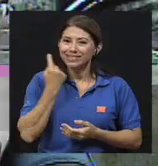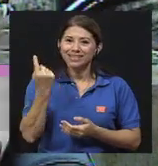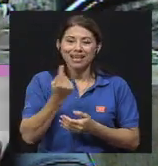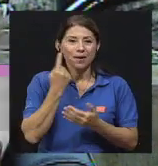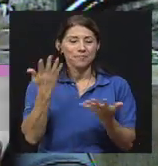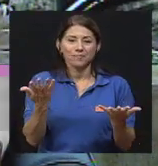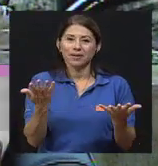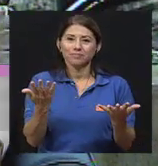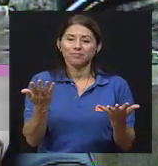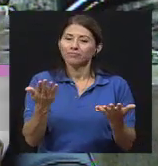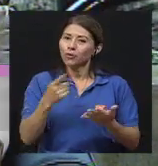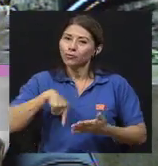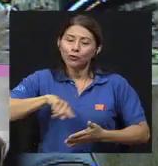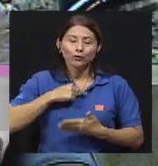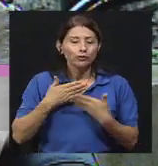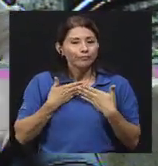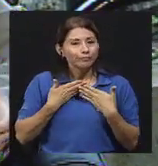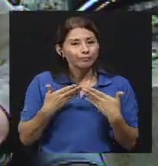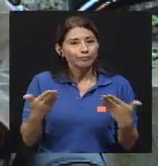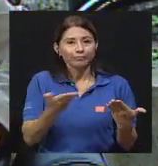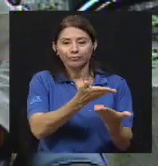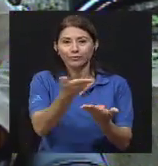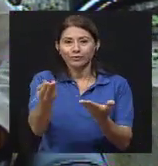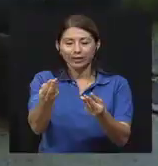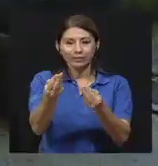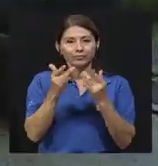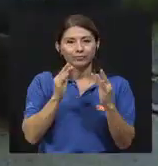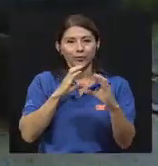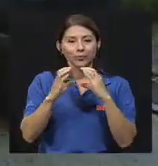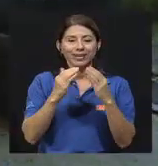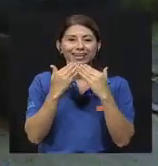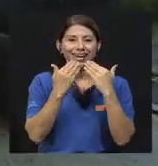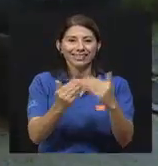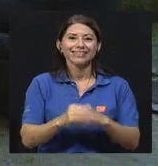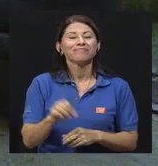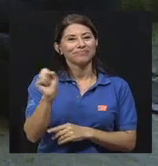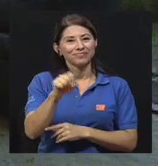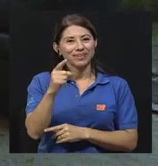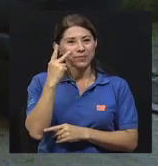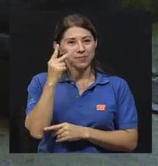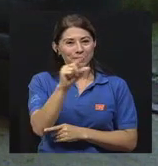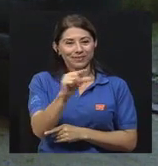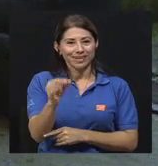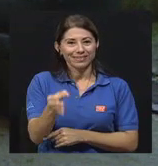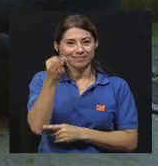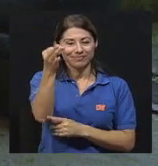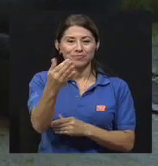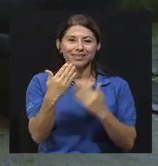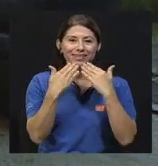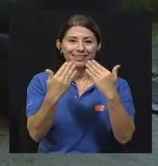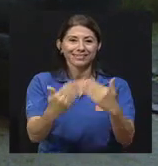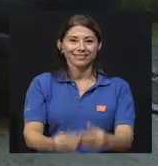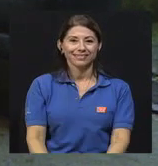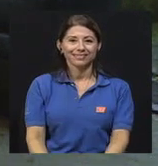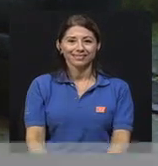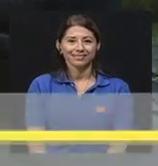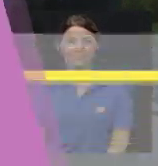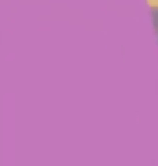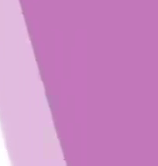con la mayor disponibilidad de recibirlos. Muchísimas gracias. Así es, y nos vemos la próxima semana. Muchas gracias.